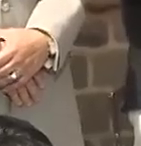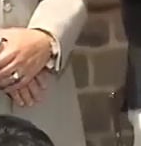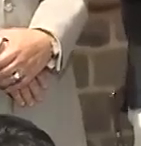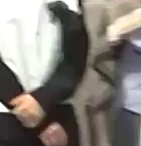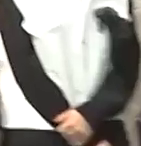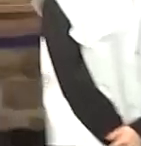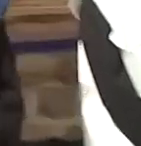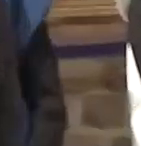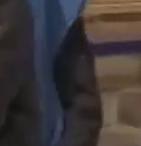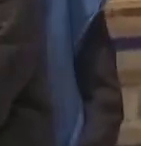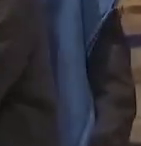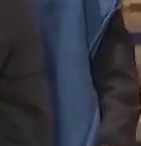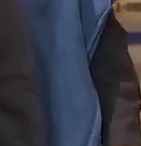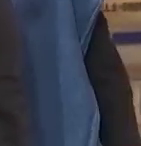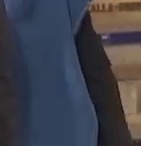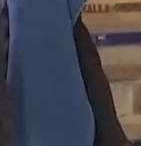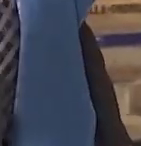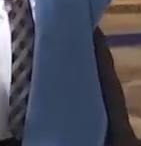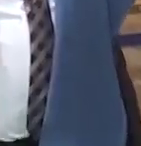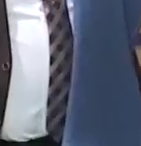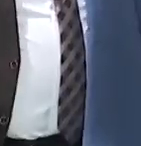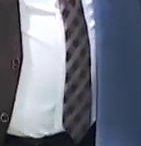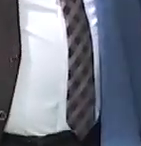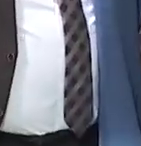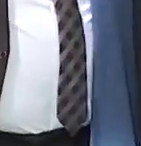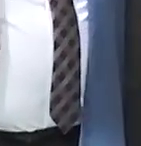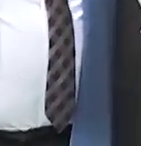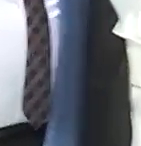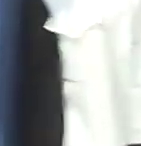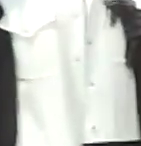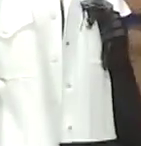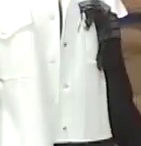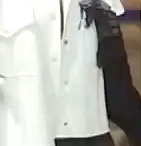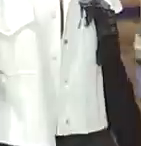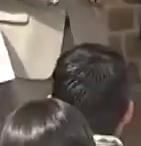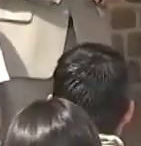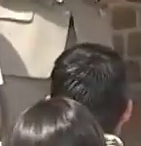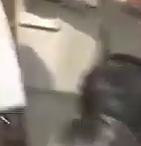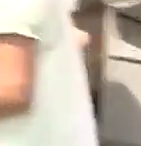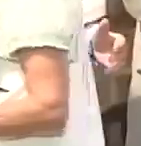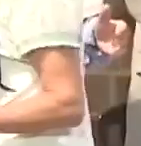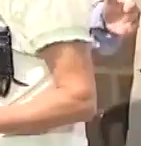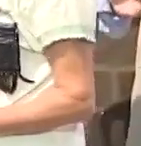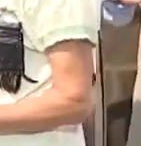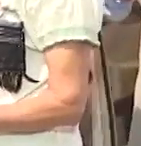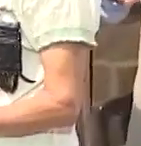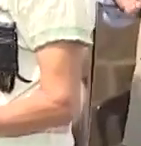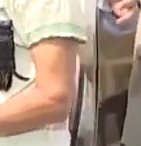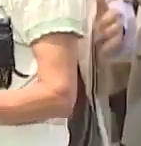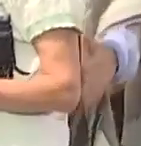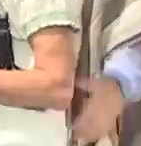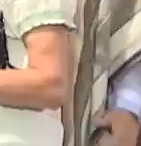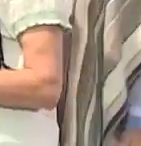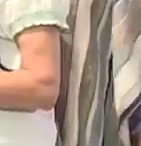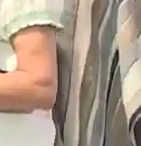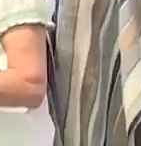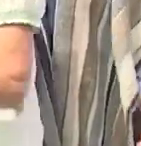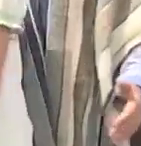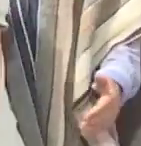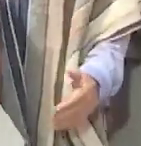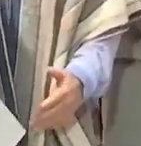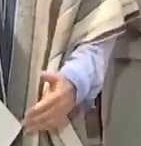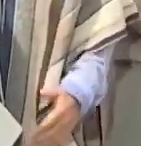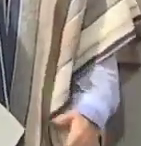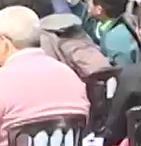pesos para los segundos lugares y 15.000 pesos para los terceros lugares. Además, se entregaron cinco menciones honoríficas de 4